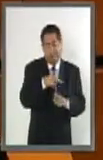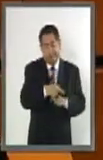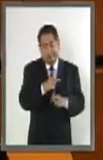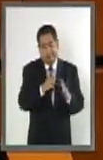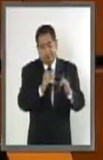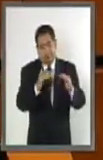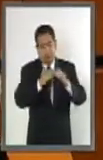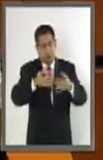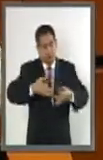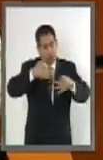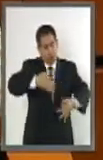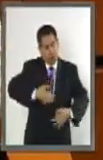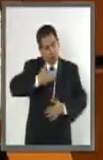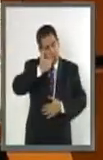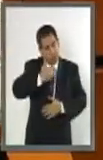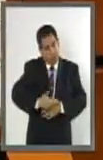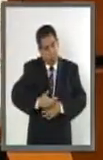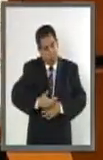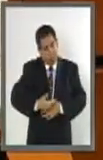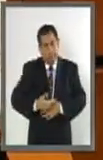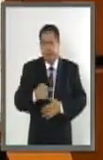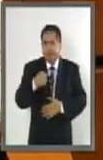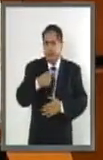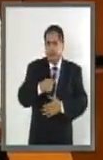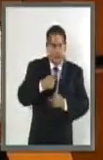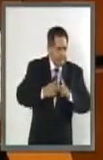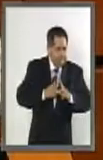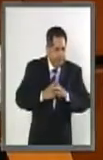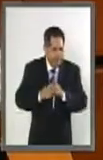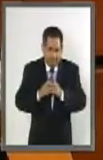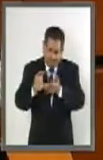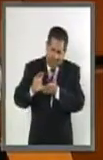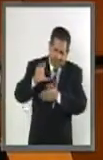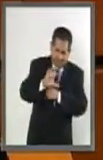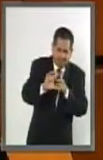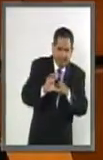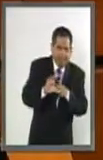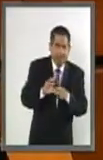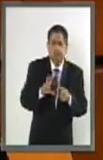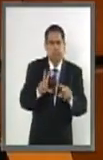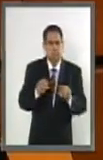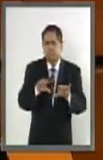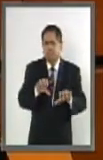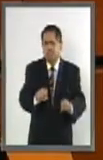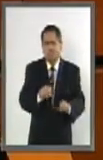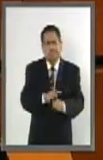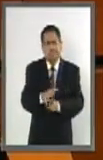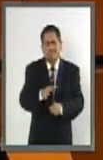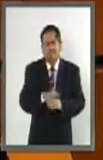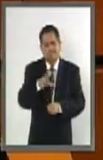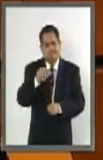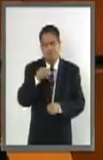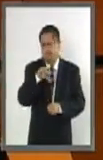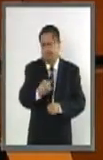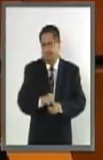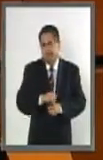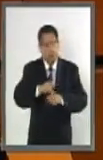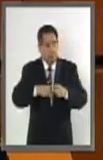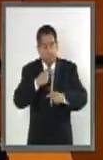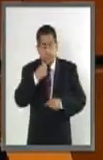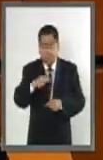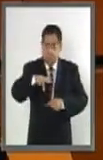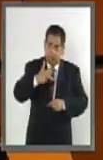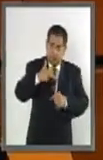una vivienda digna. Y esta cifra es a todas luces insuficiente. Lo mismo dice que va a destinar 13 mil 600